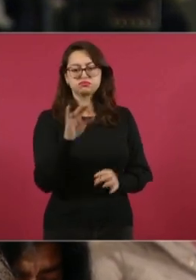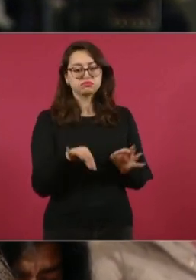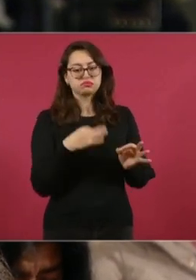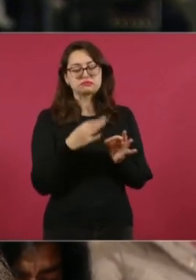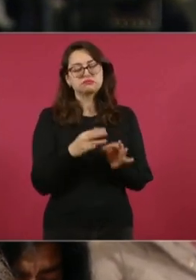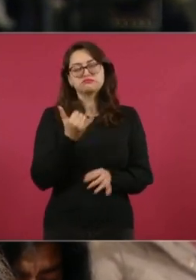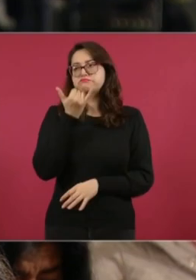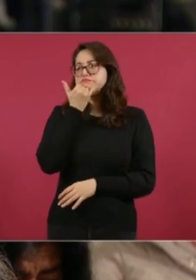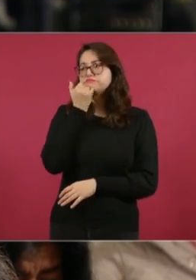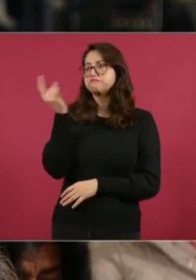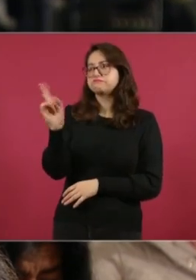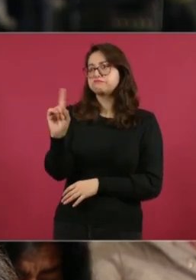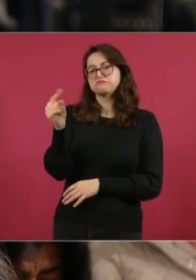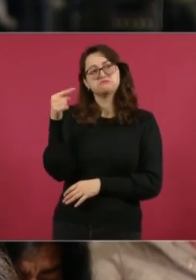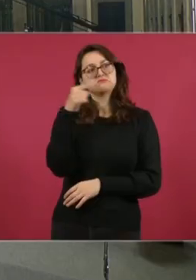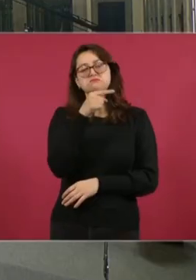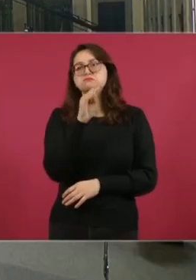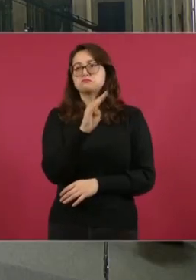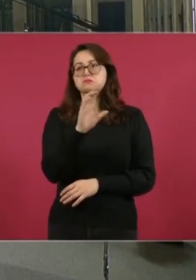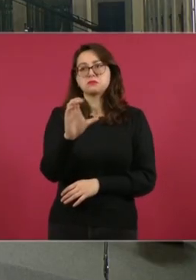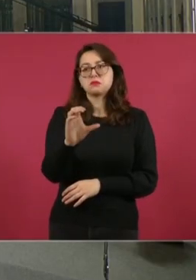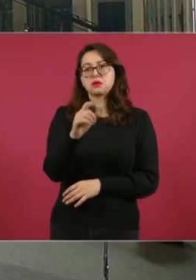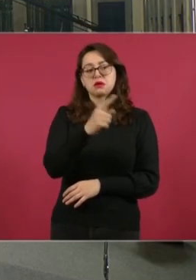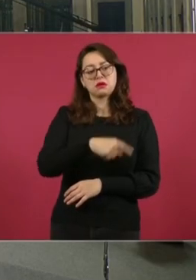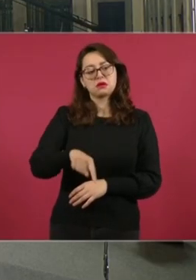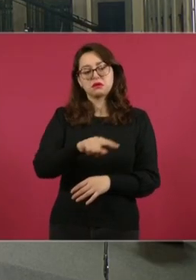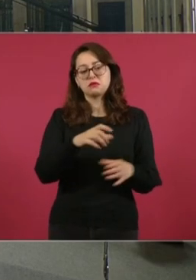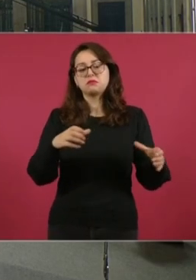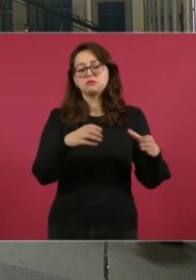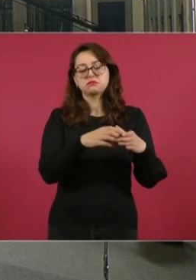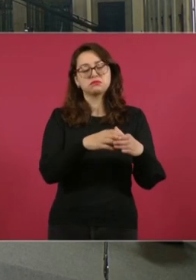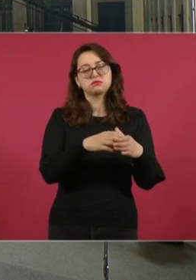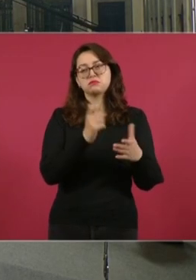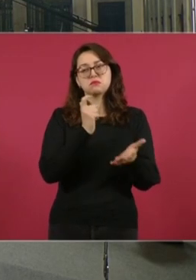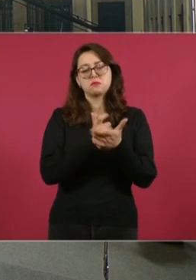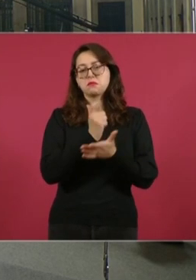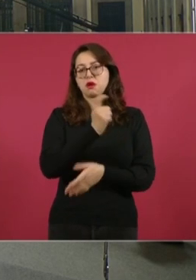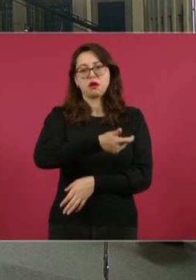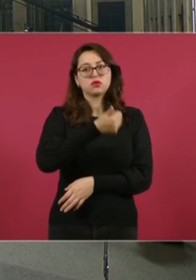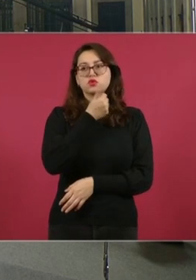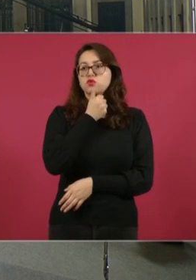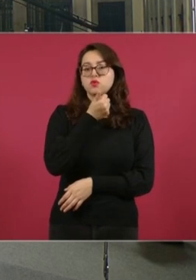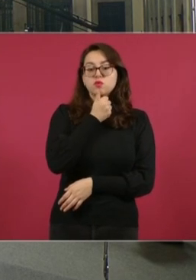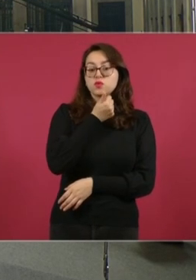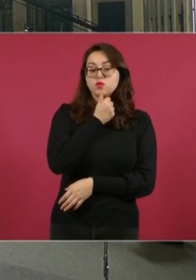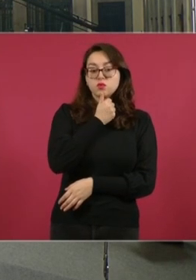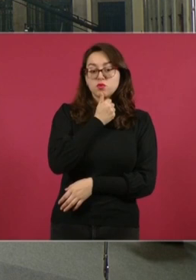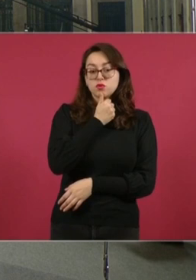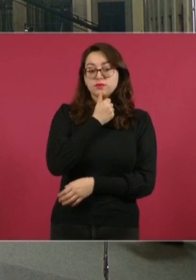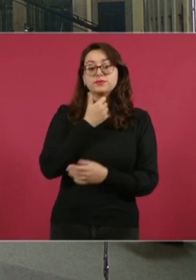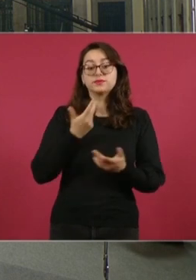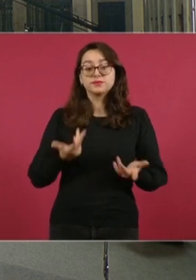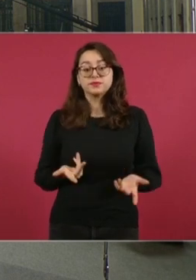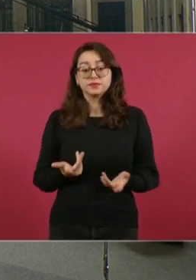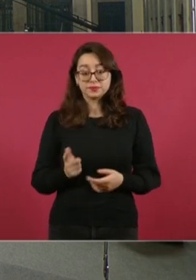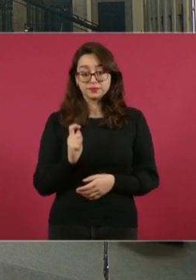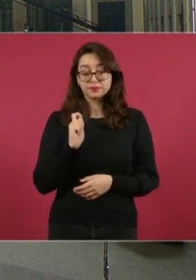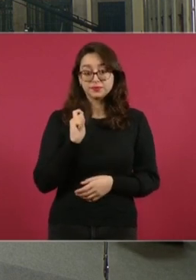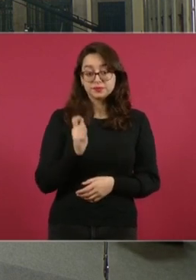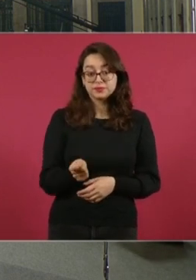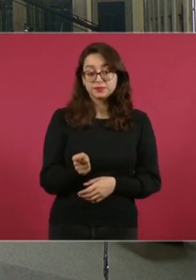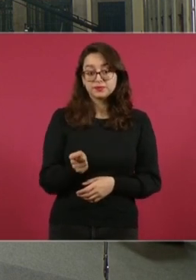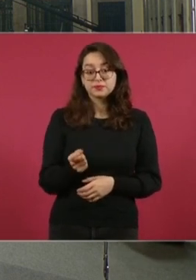exponiendo. Con respecto al Frente Estatal Magisterial, se les debe el Aguinaldo. O sea, que en el 2023 ya lo